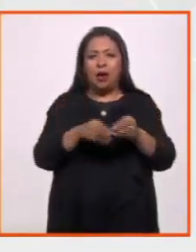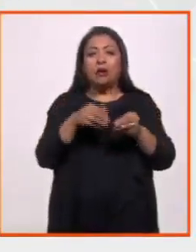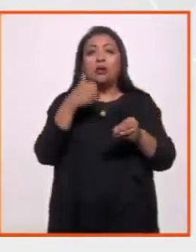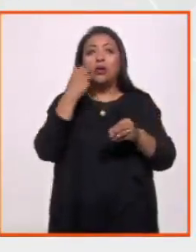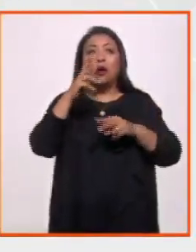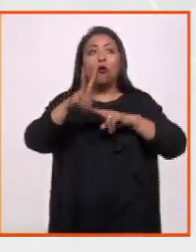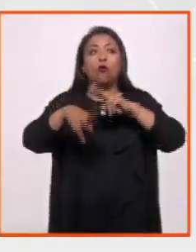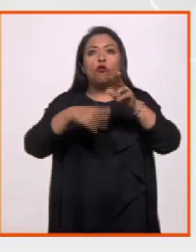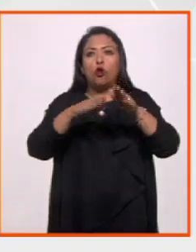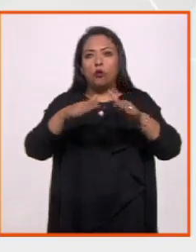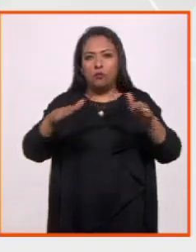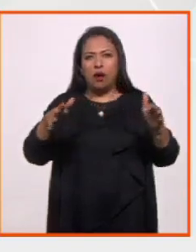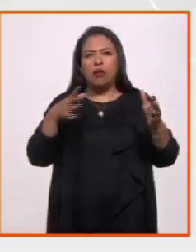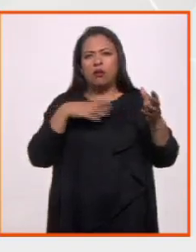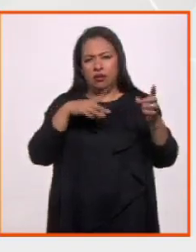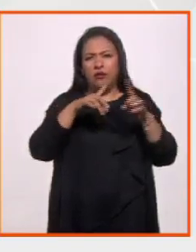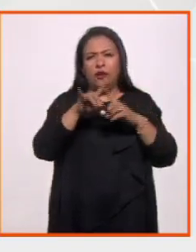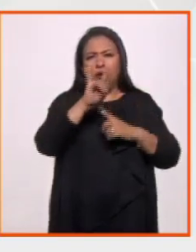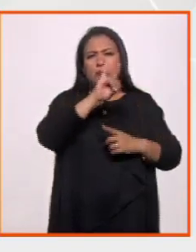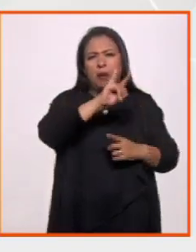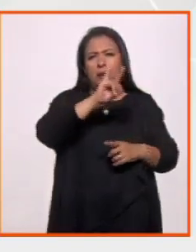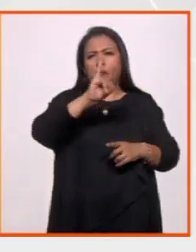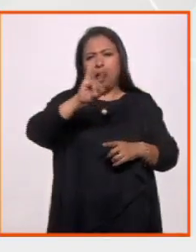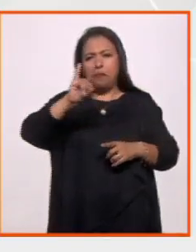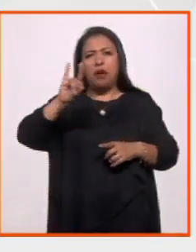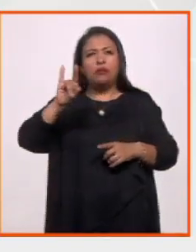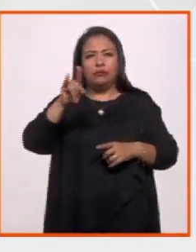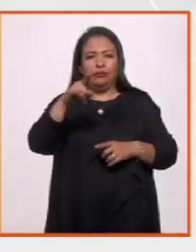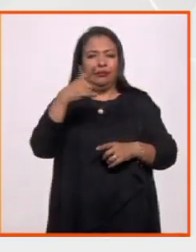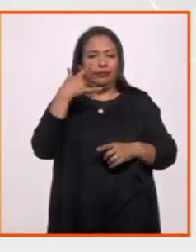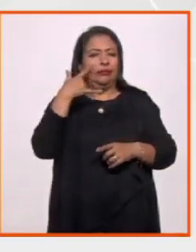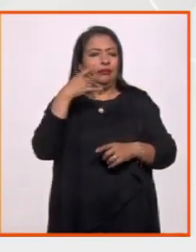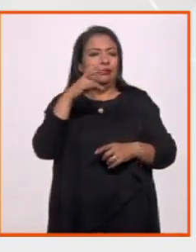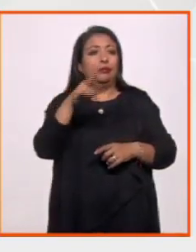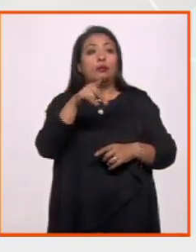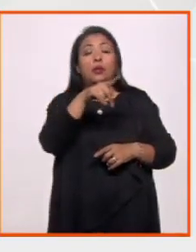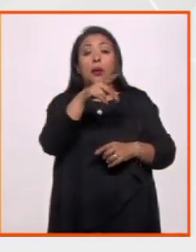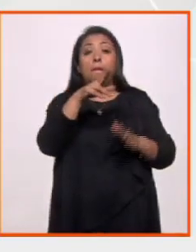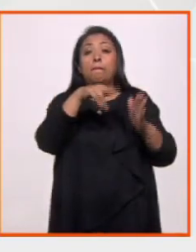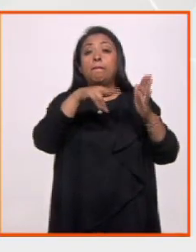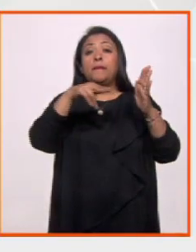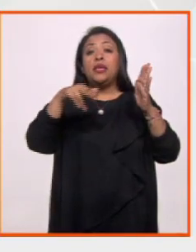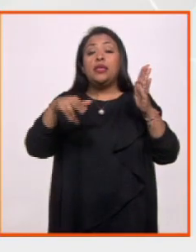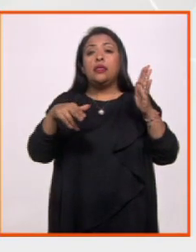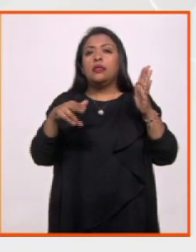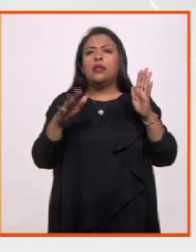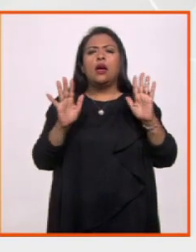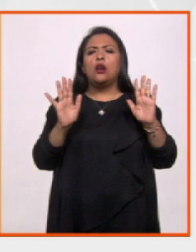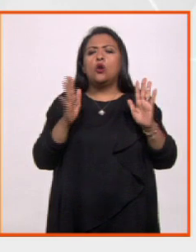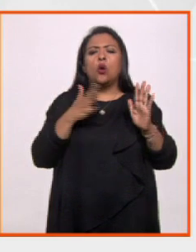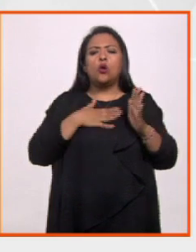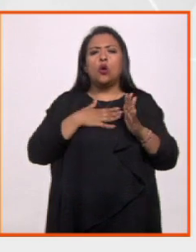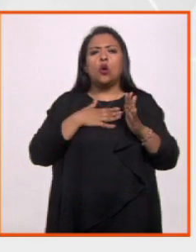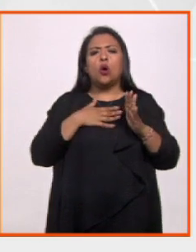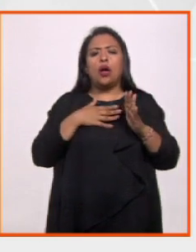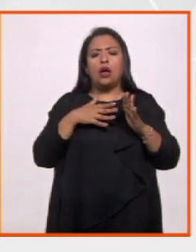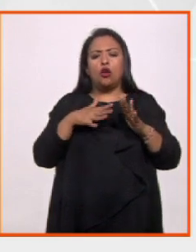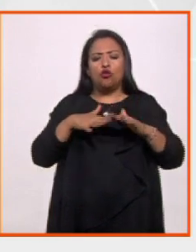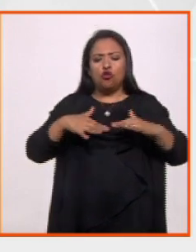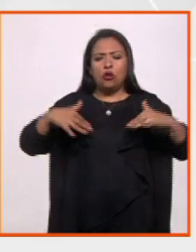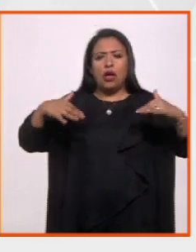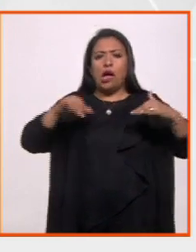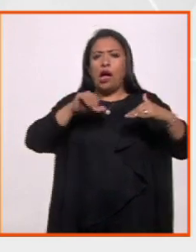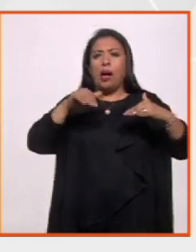varios cuadros. Entonces, es muy curioso porque él pinta no desde el puerto hacia el mar,